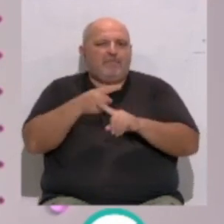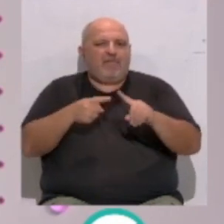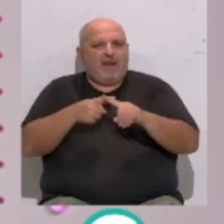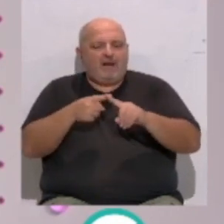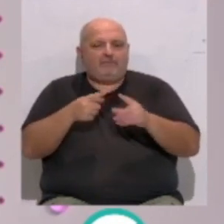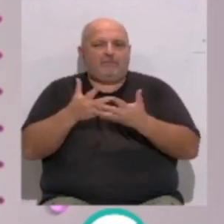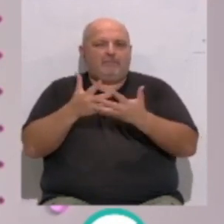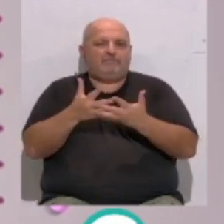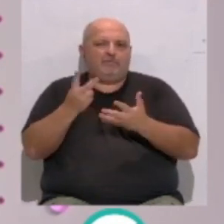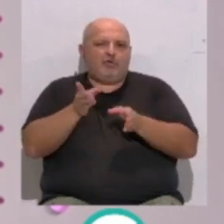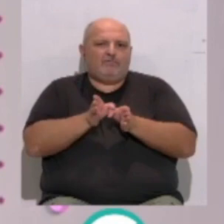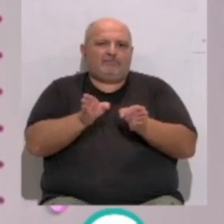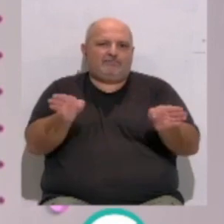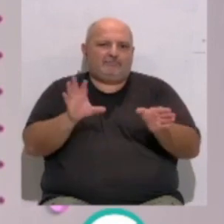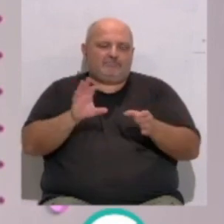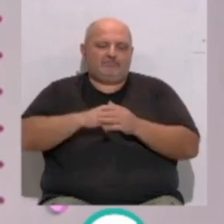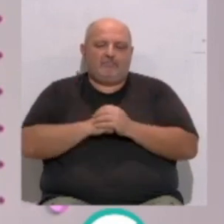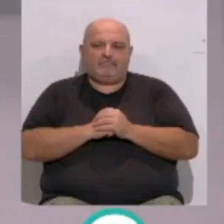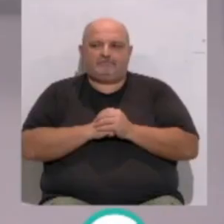auxiliar de los dos sectores principales.